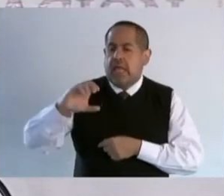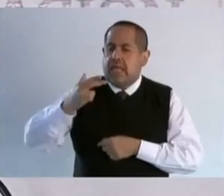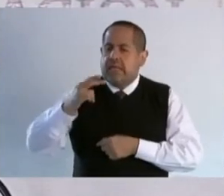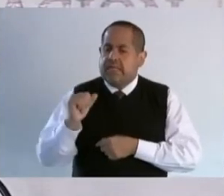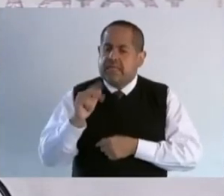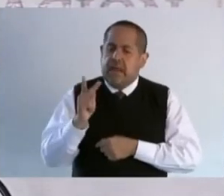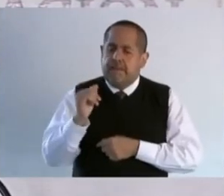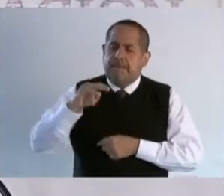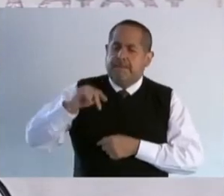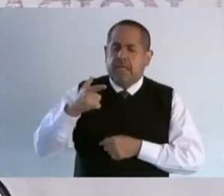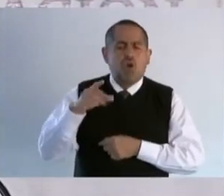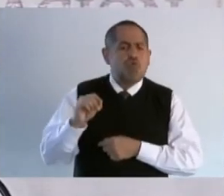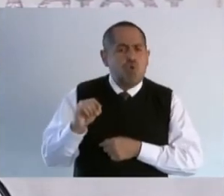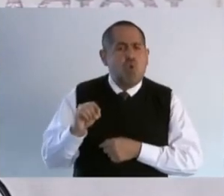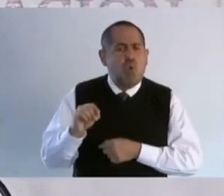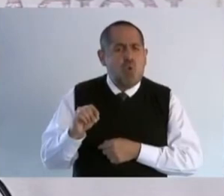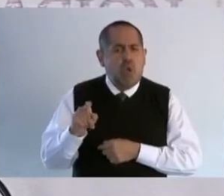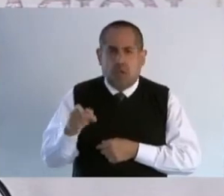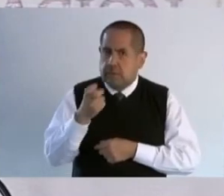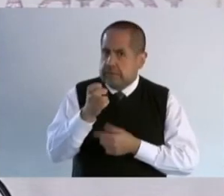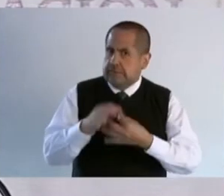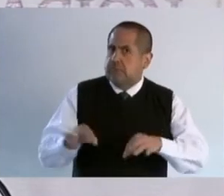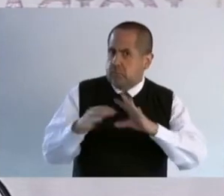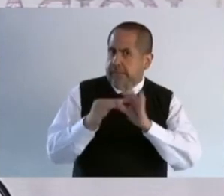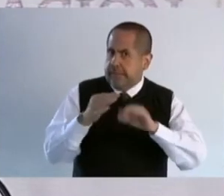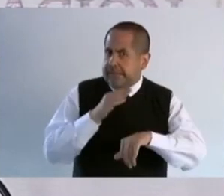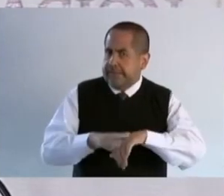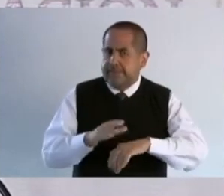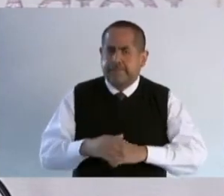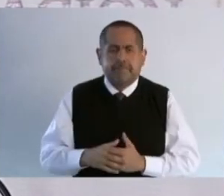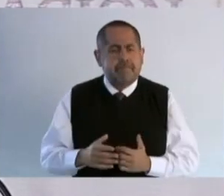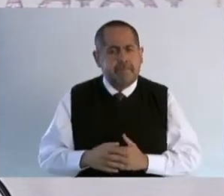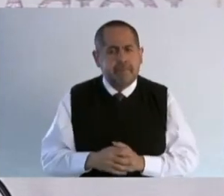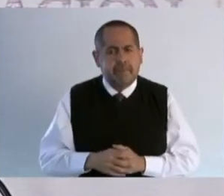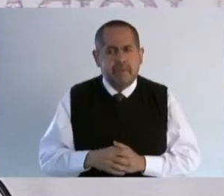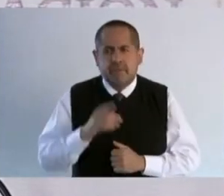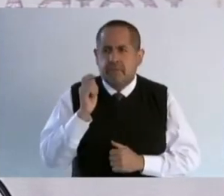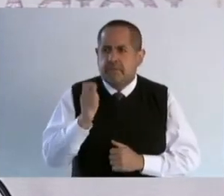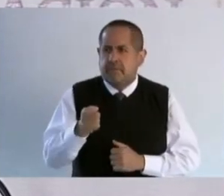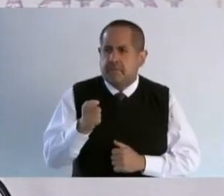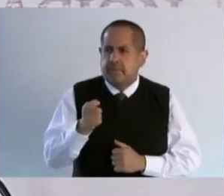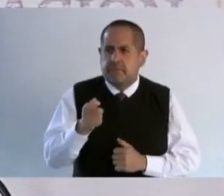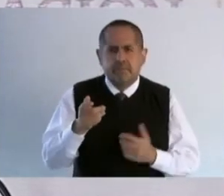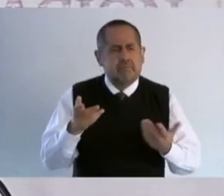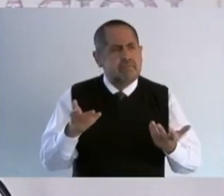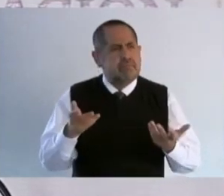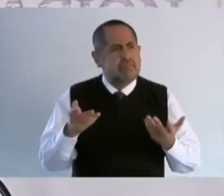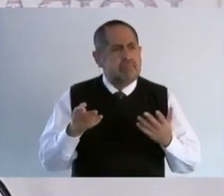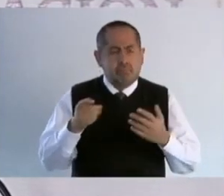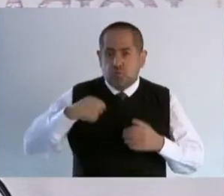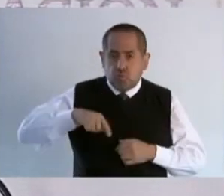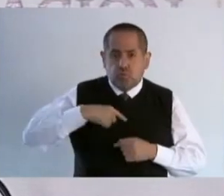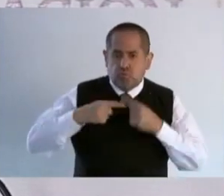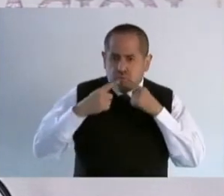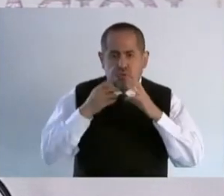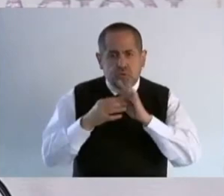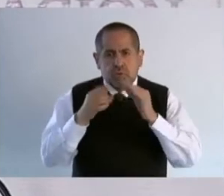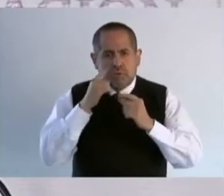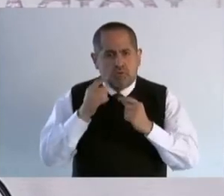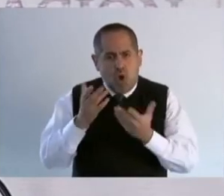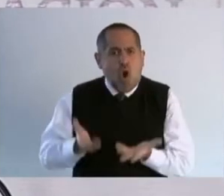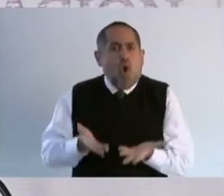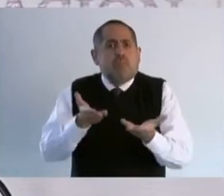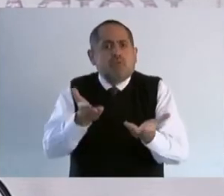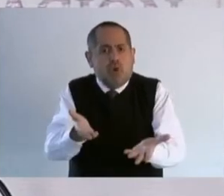Esto es muy importante, el que podamos dar opciones